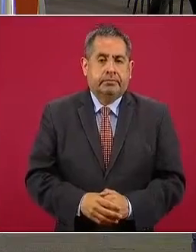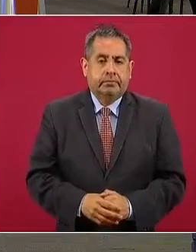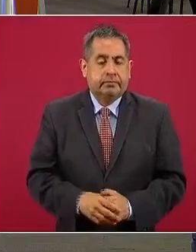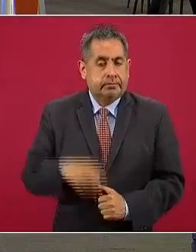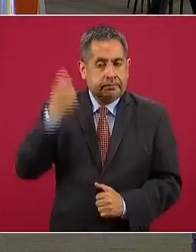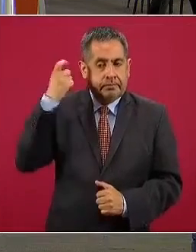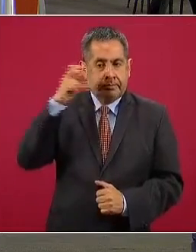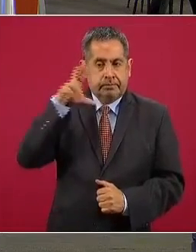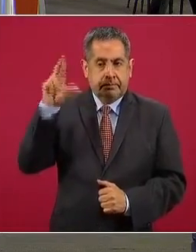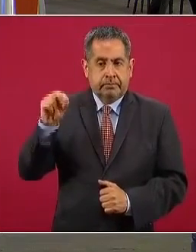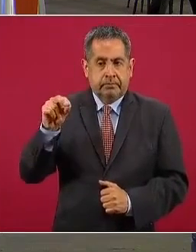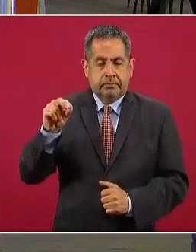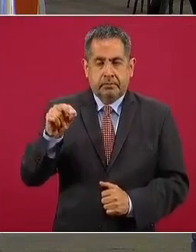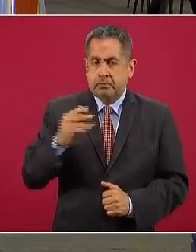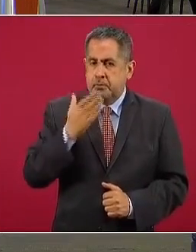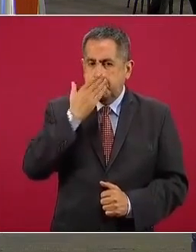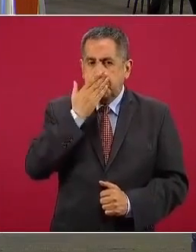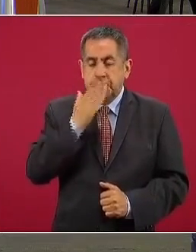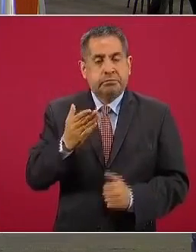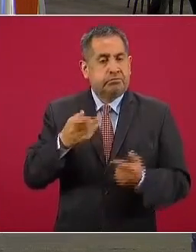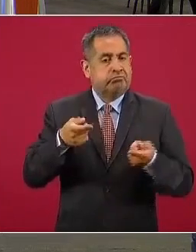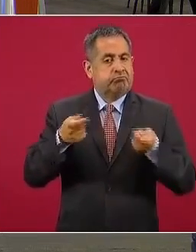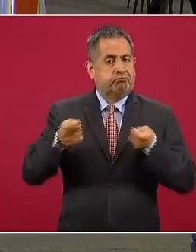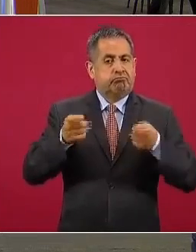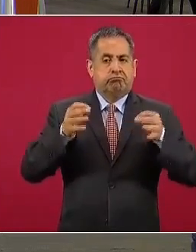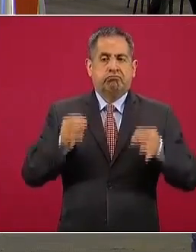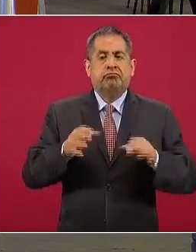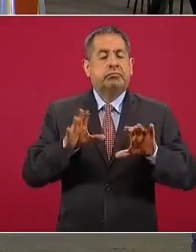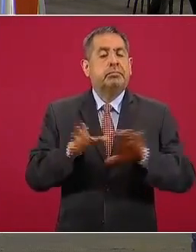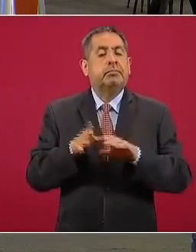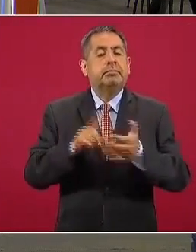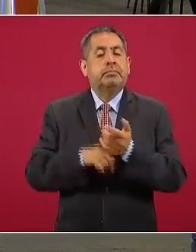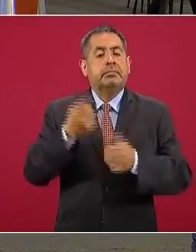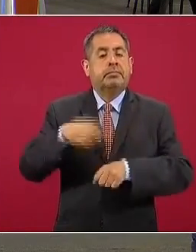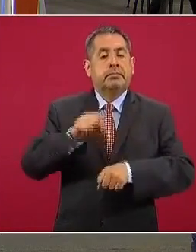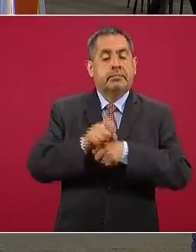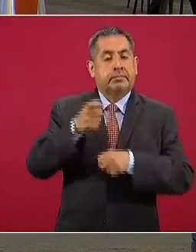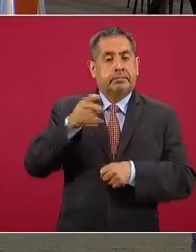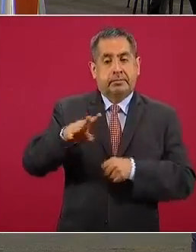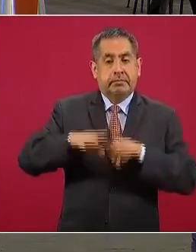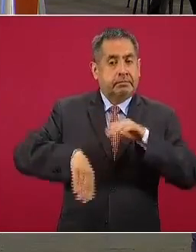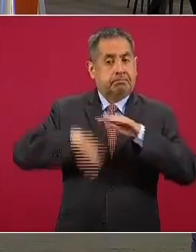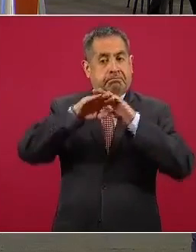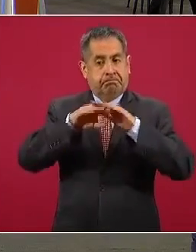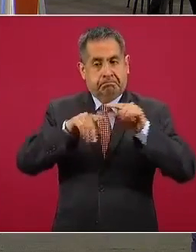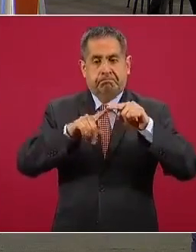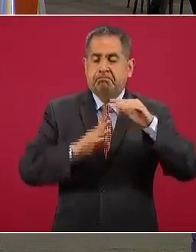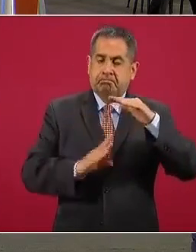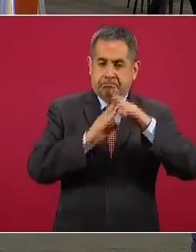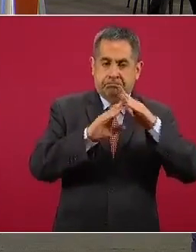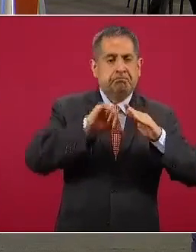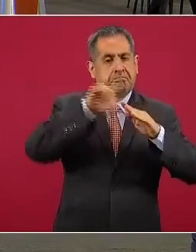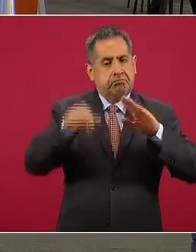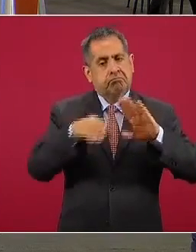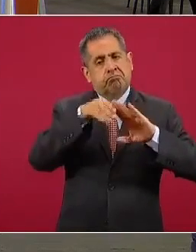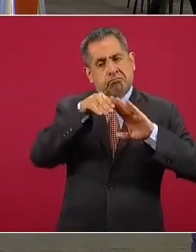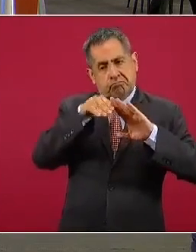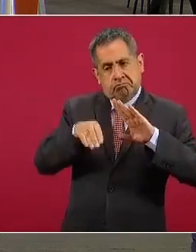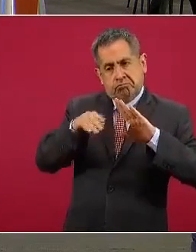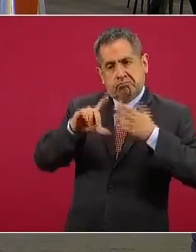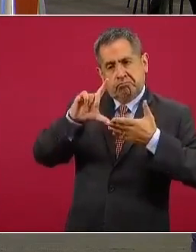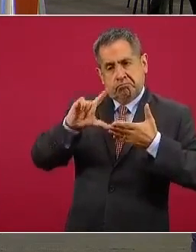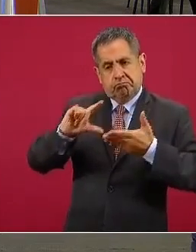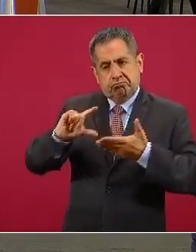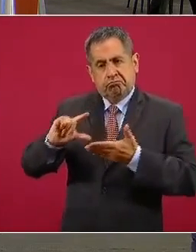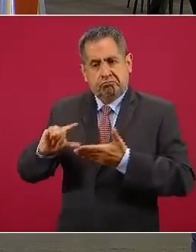Quintana Roo, muy buen control, desde la semana veintinueve, logró el punto máximo, después ha tenido una trayectoria en descenso,